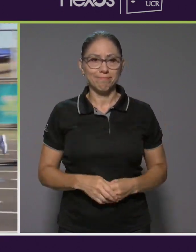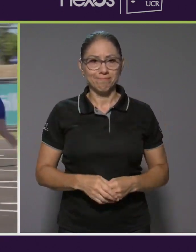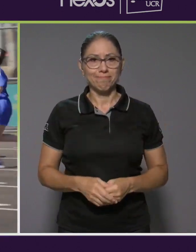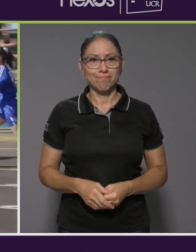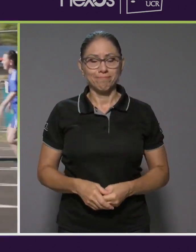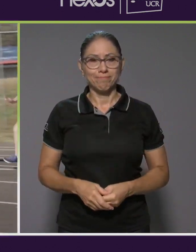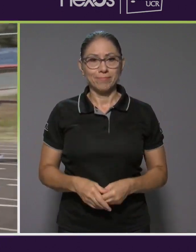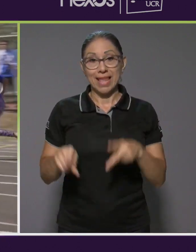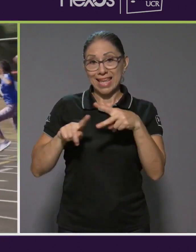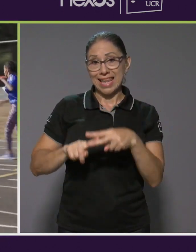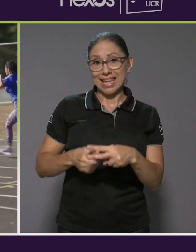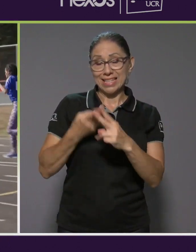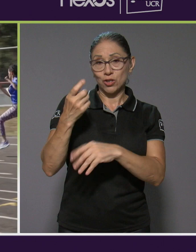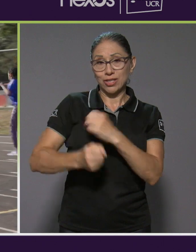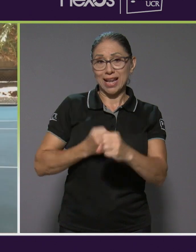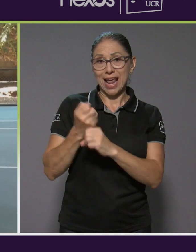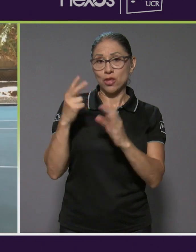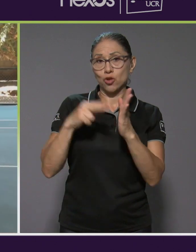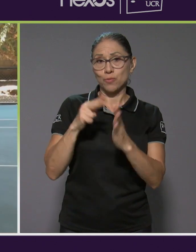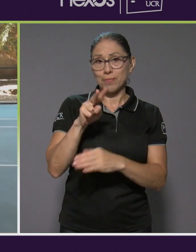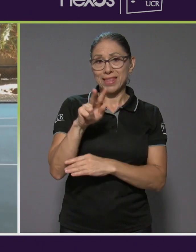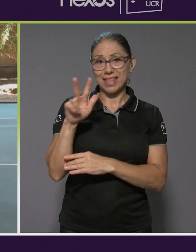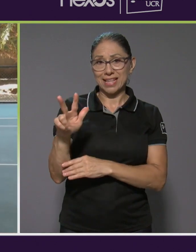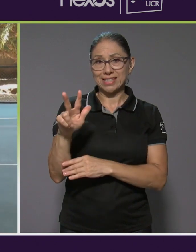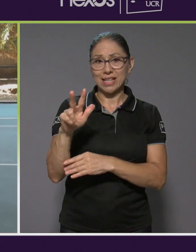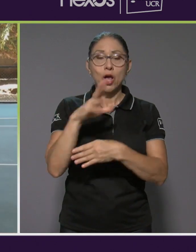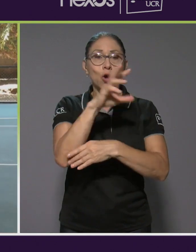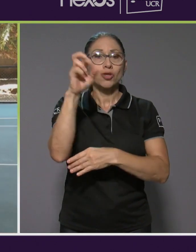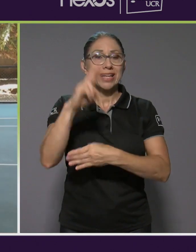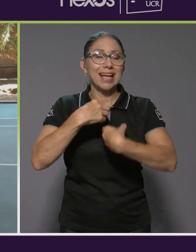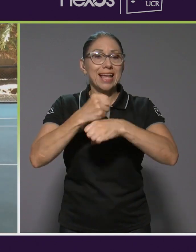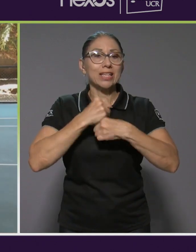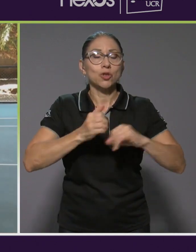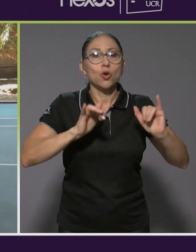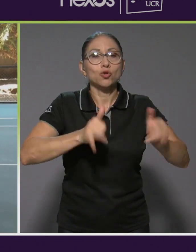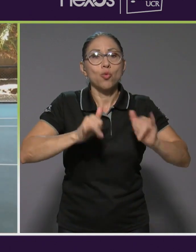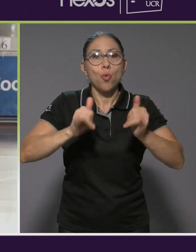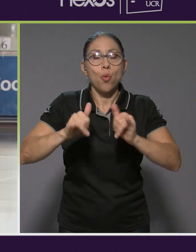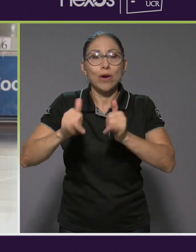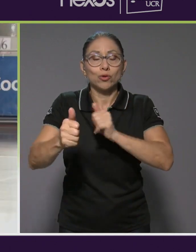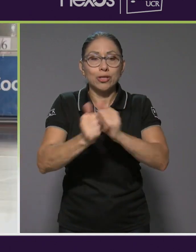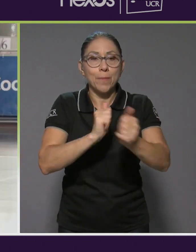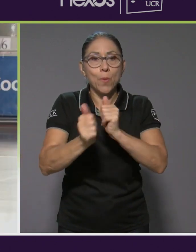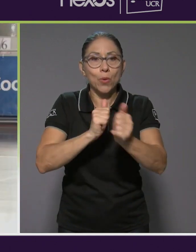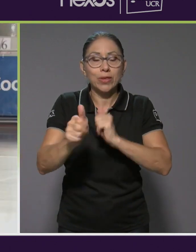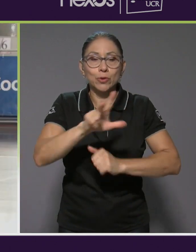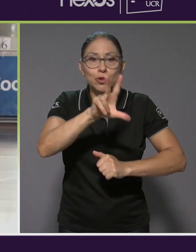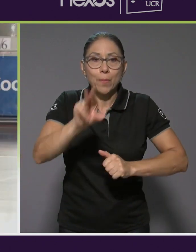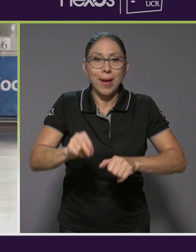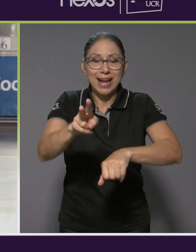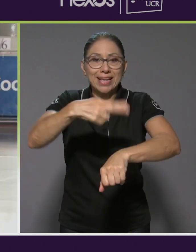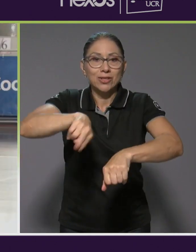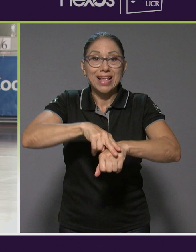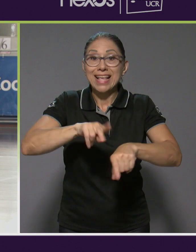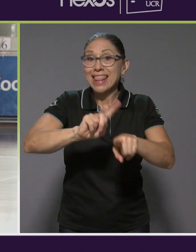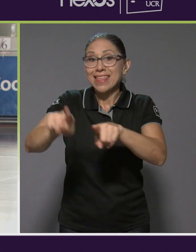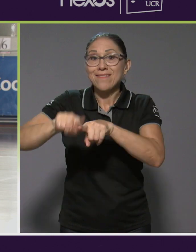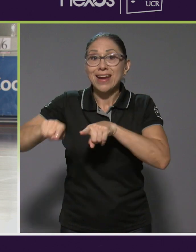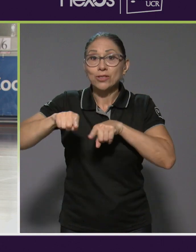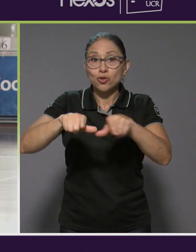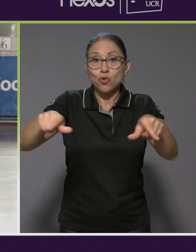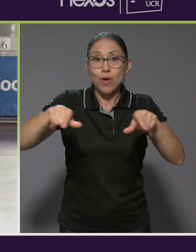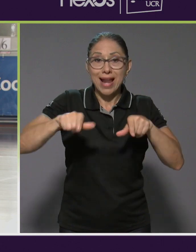A inicios del año 2023, Costa Rica realizó los Juegos Deportivos Paranacionales en diversos cantones de la provincia de Alajuela.